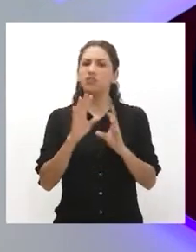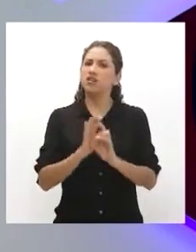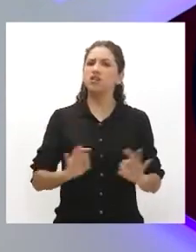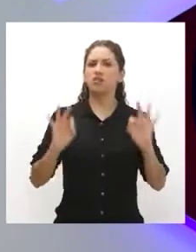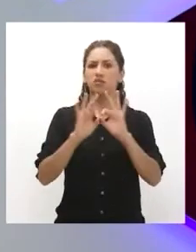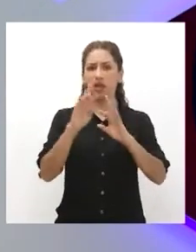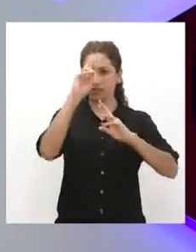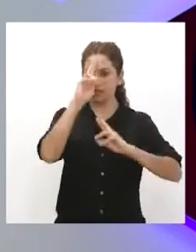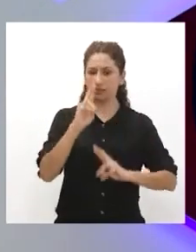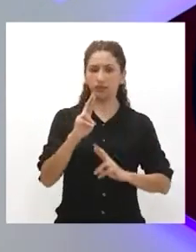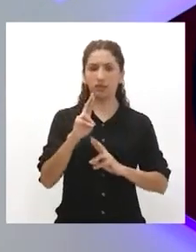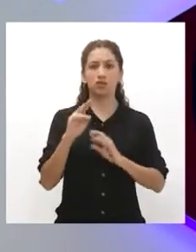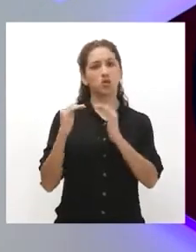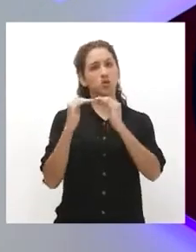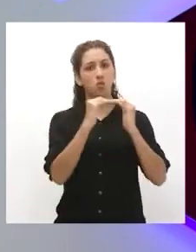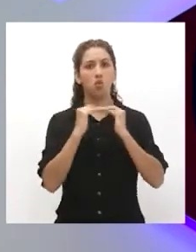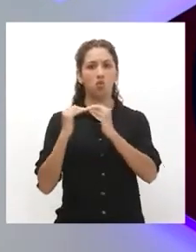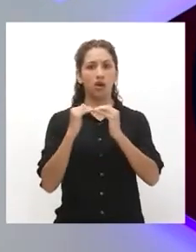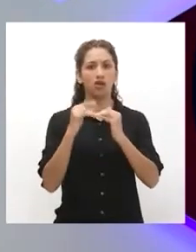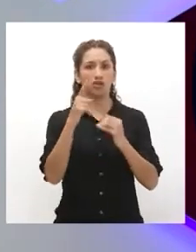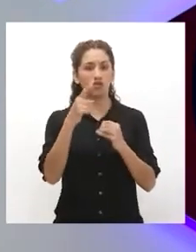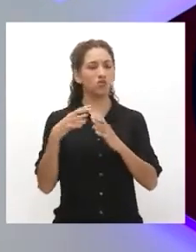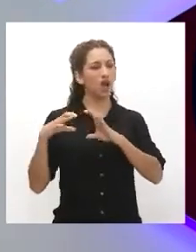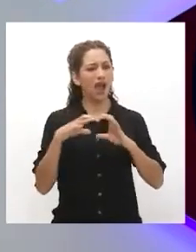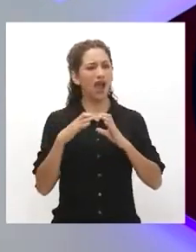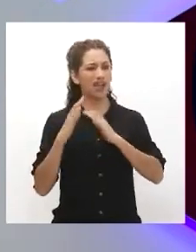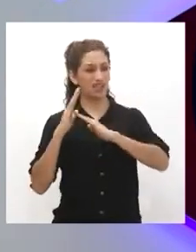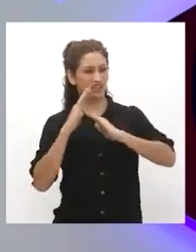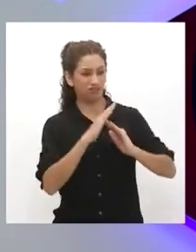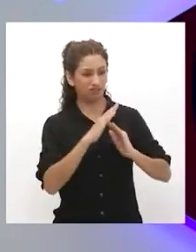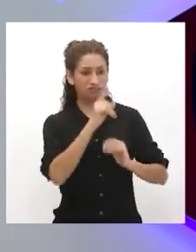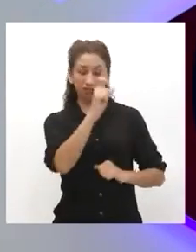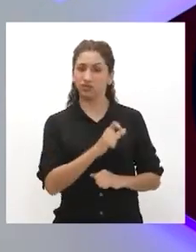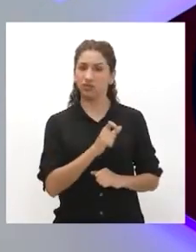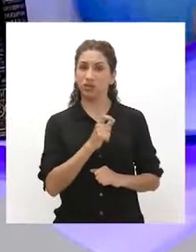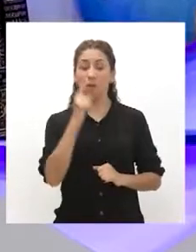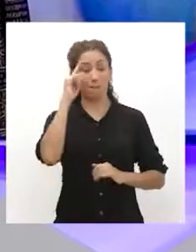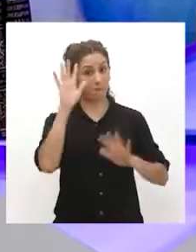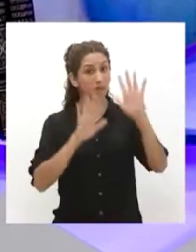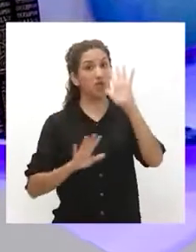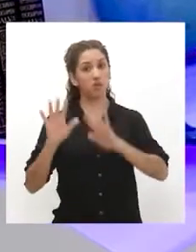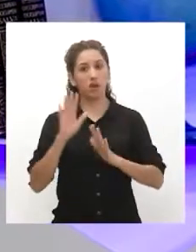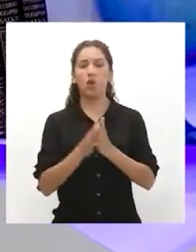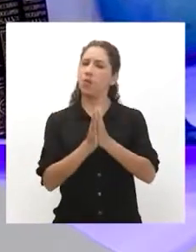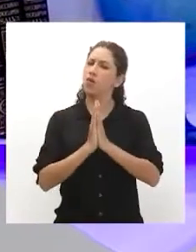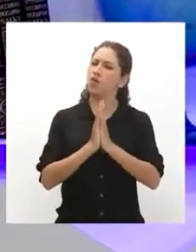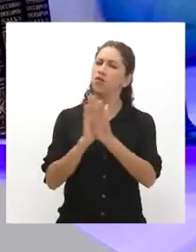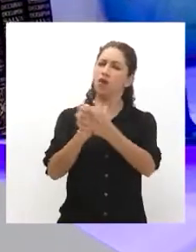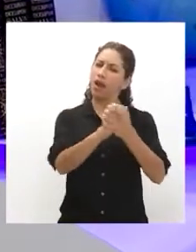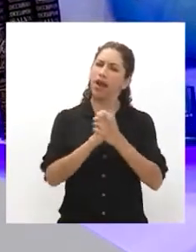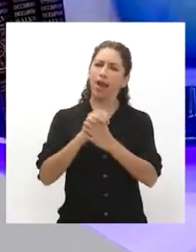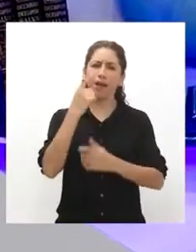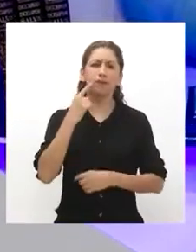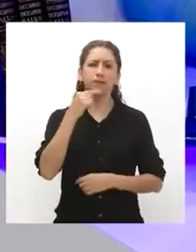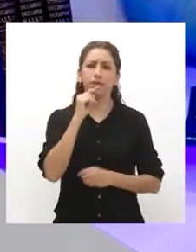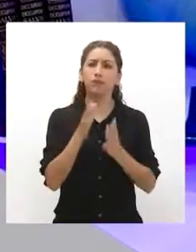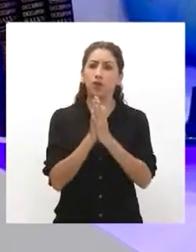sabiendo que estamos en una crisis sanitaria y hacer sentir mal a alguien es preocupante. Por favor, amigas y amigos, no